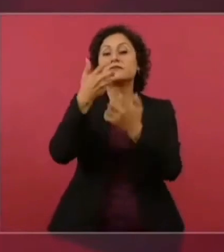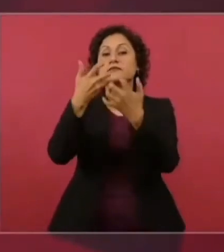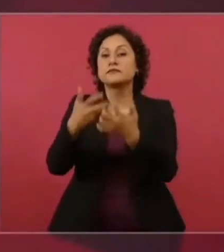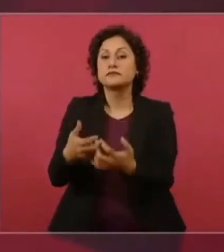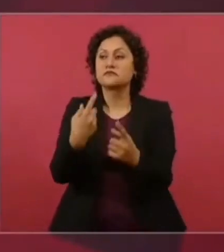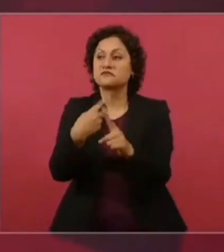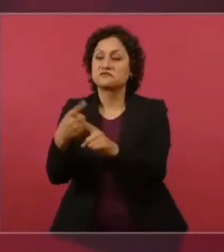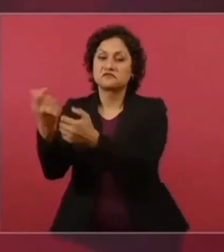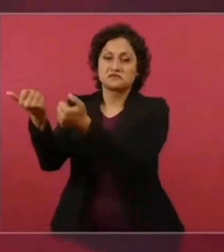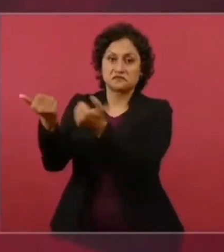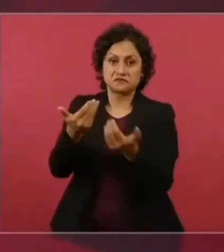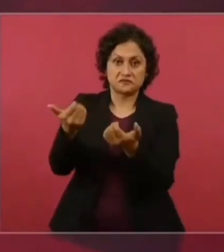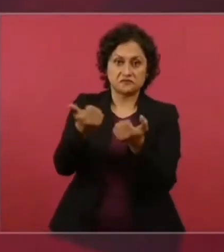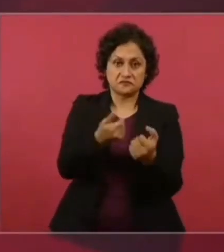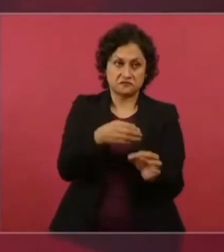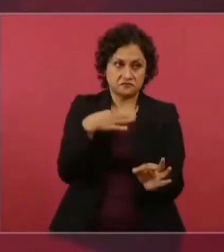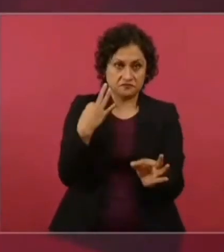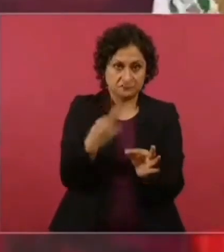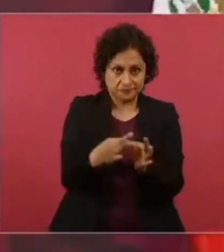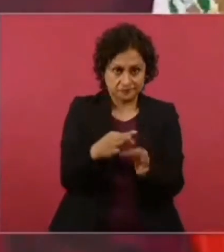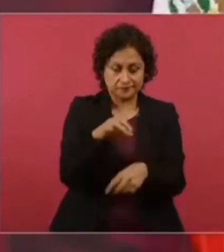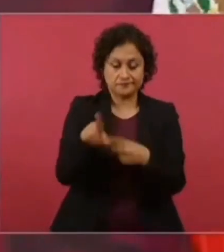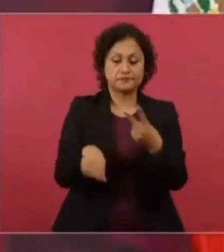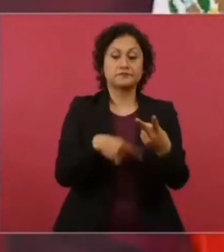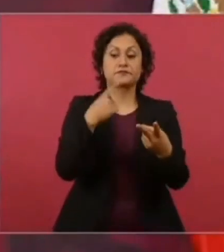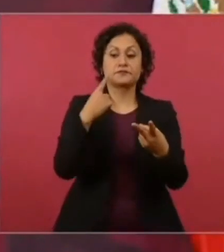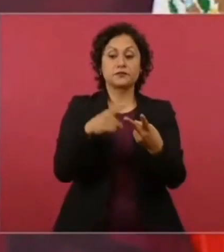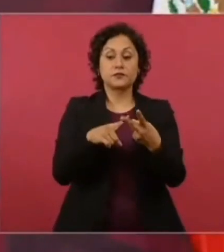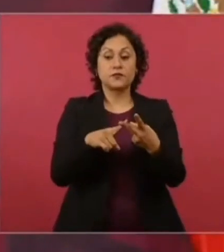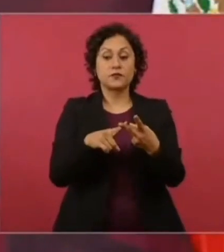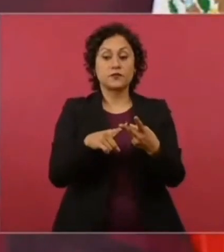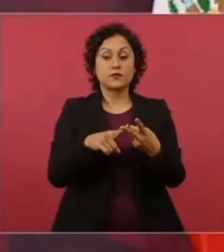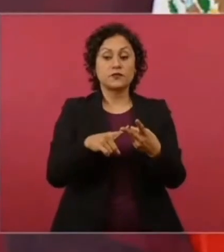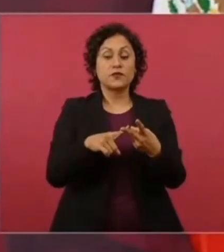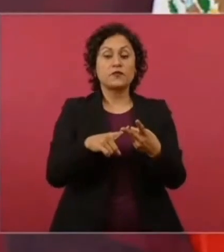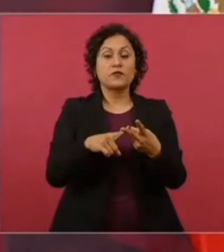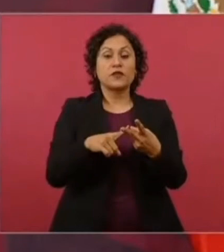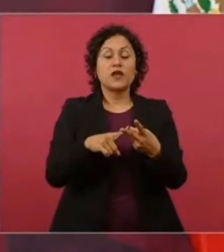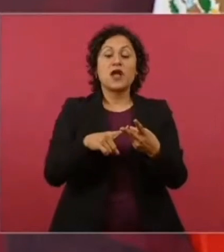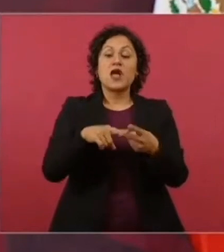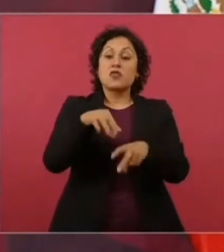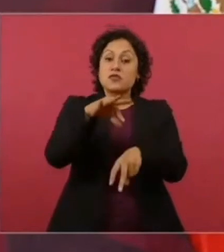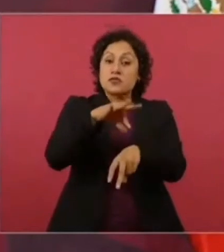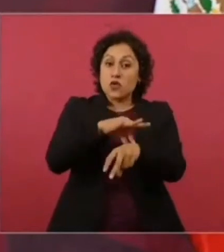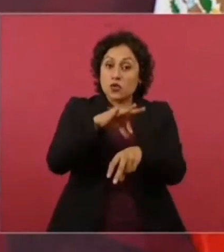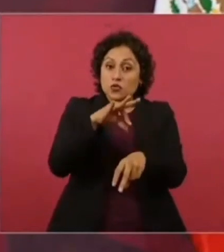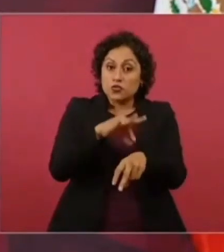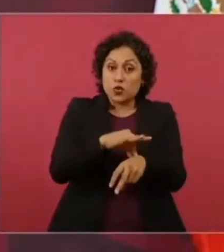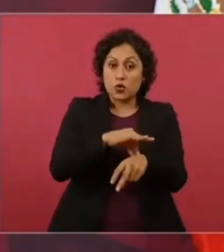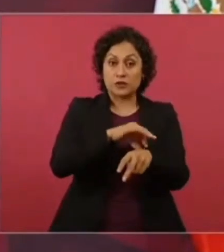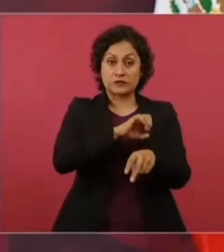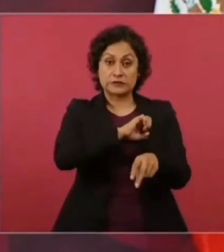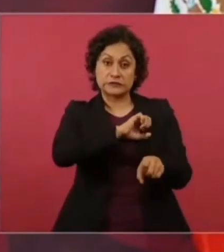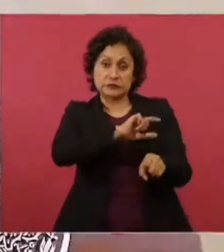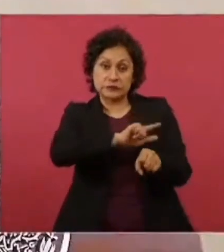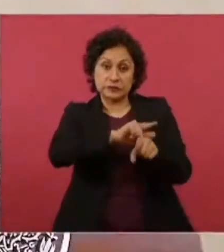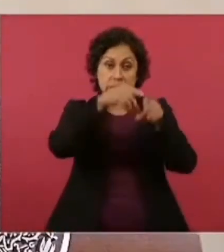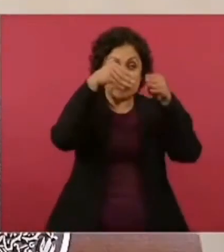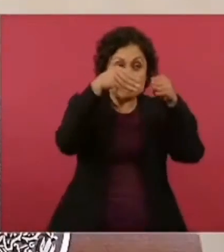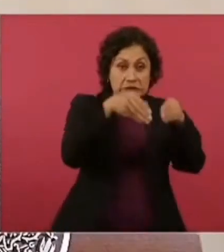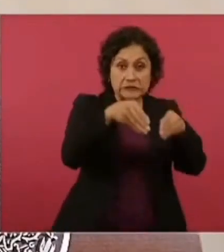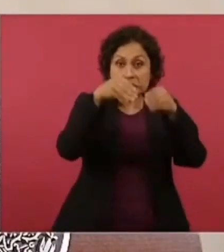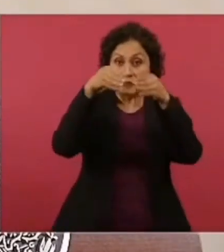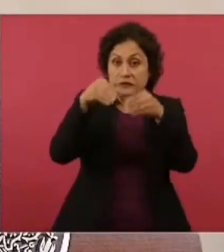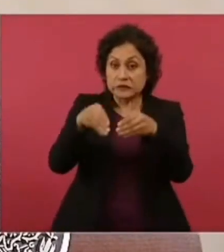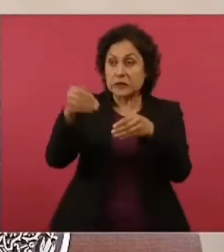que no falten. Dos, médicos y especialistas, que